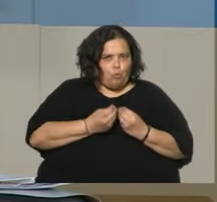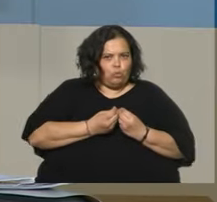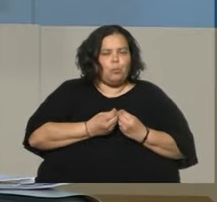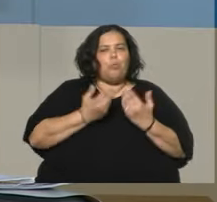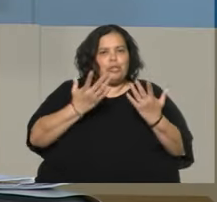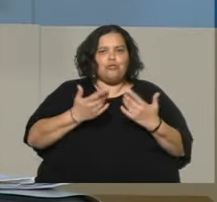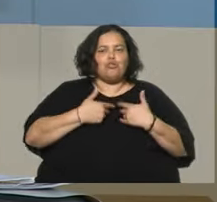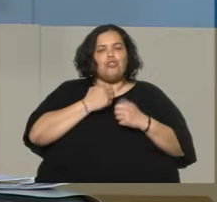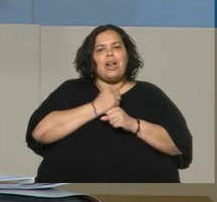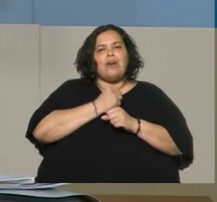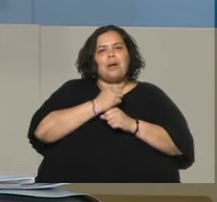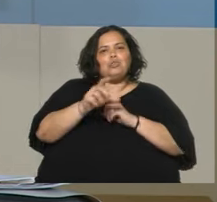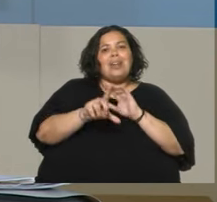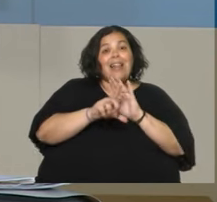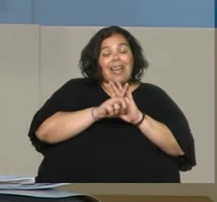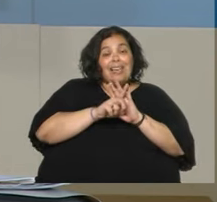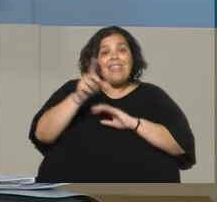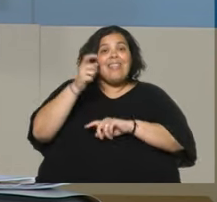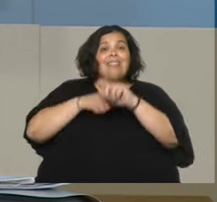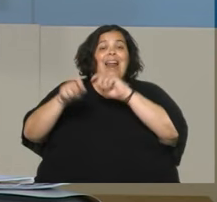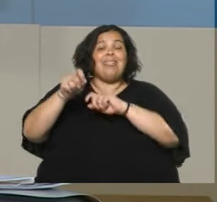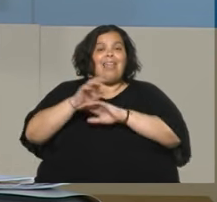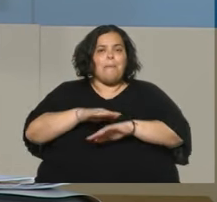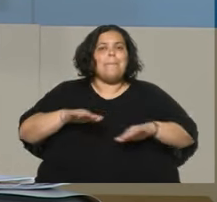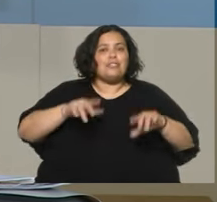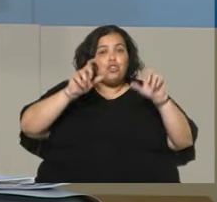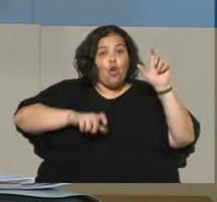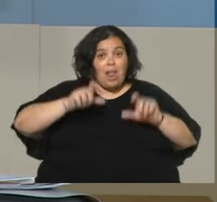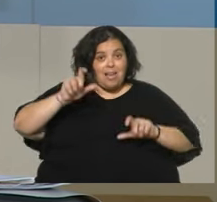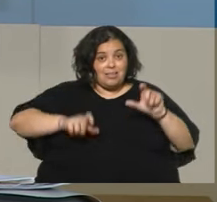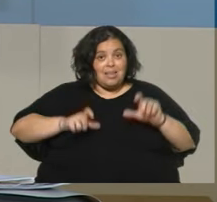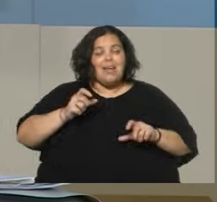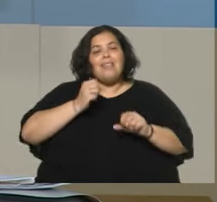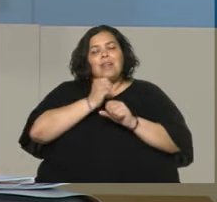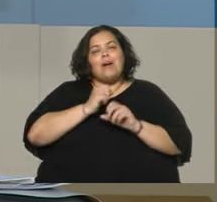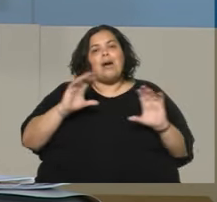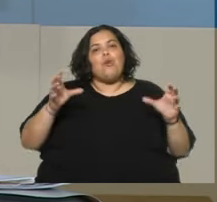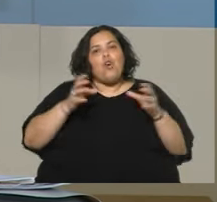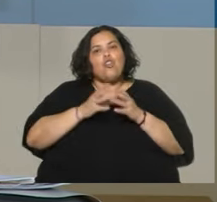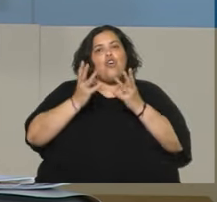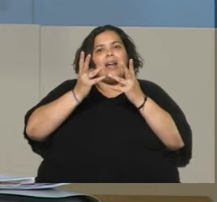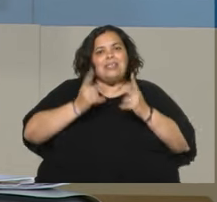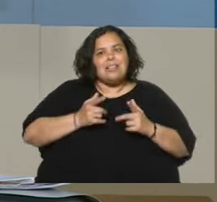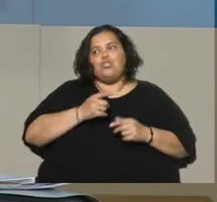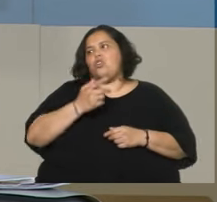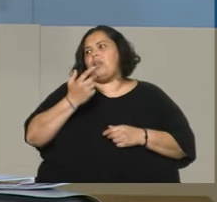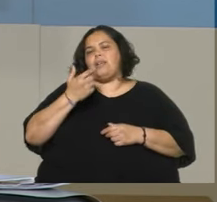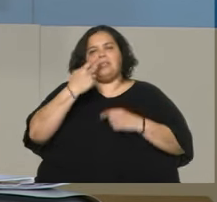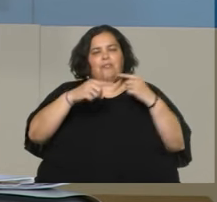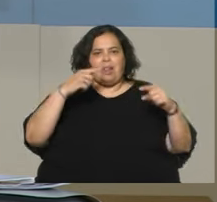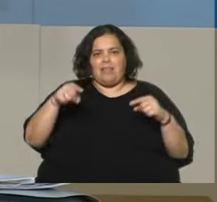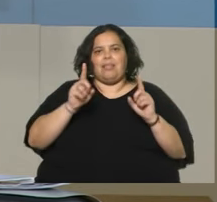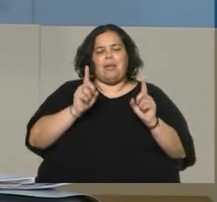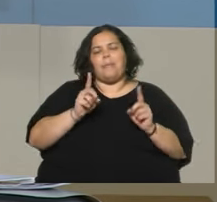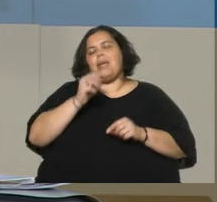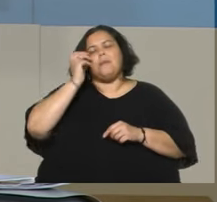de trata de personas, la ley integral, o sea que trabajamos con organizaciones de la sociedad civil como el PAS, instituciones del Estado, también fenómenos que